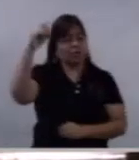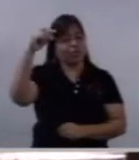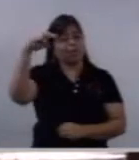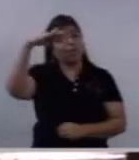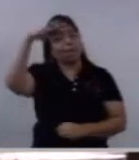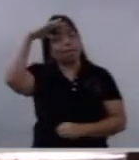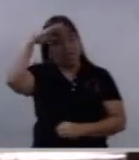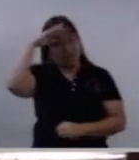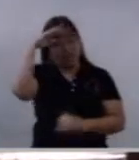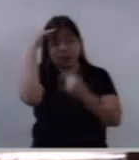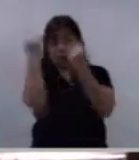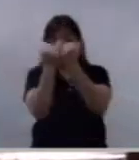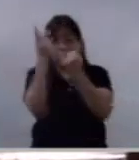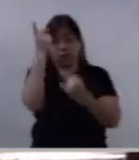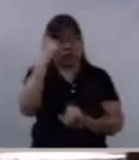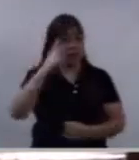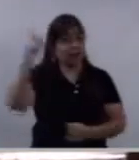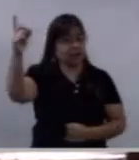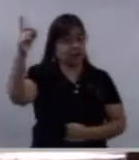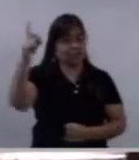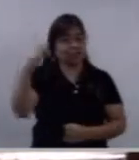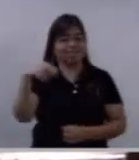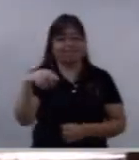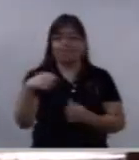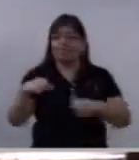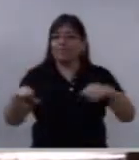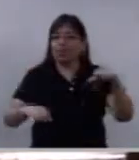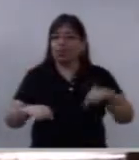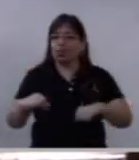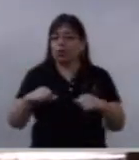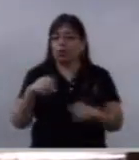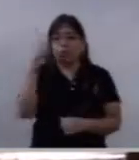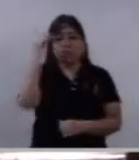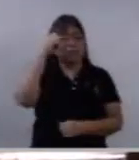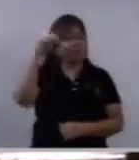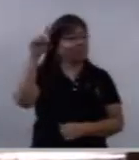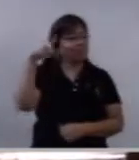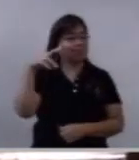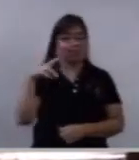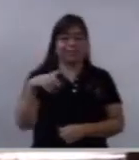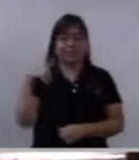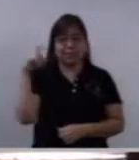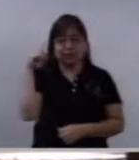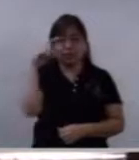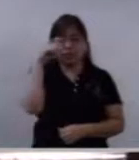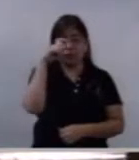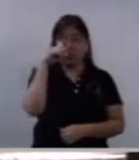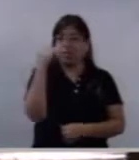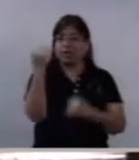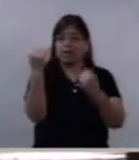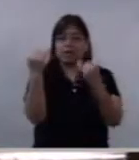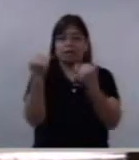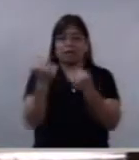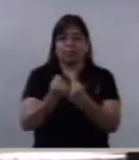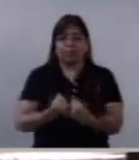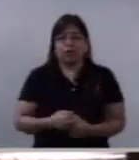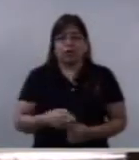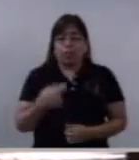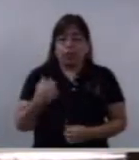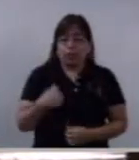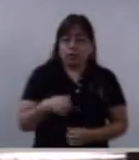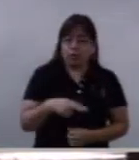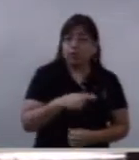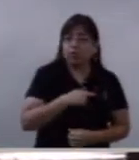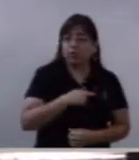actuar como Dios es seguir el camino de Jesús. Él